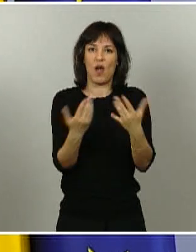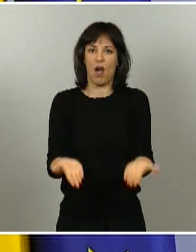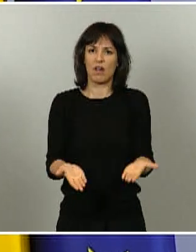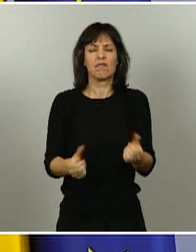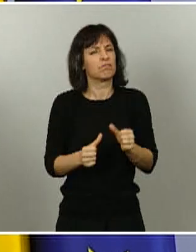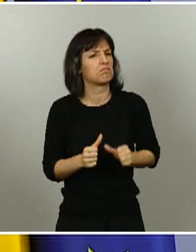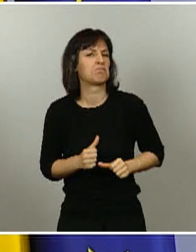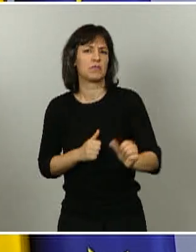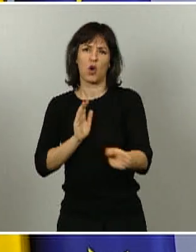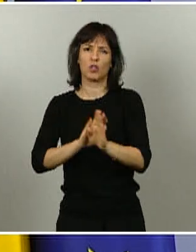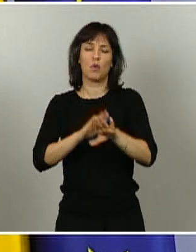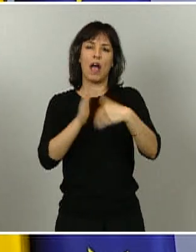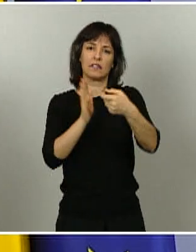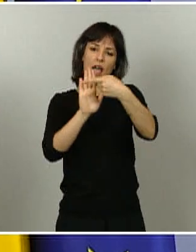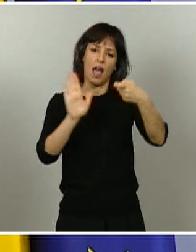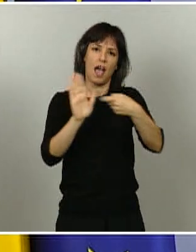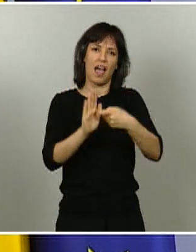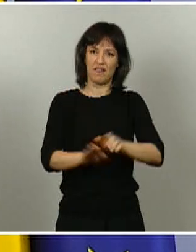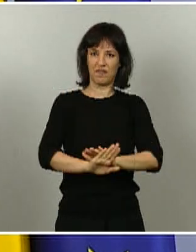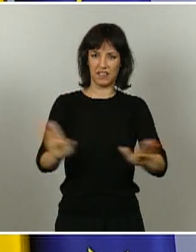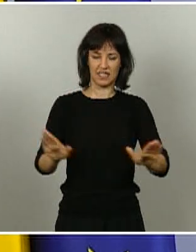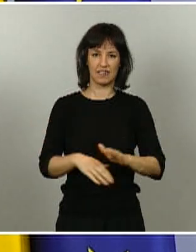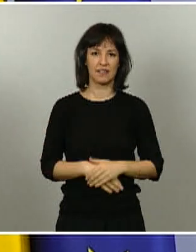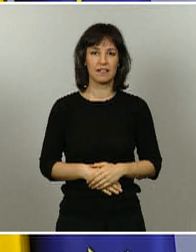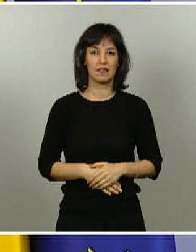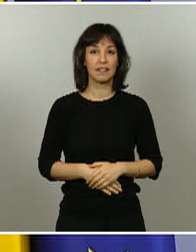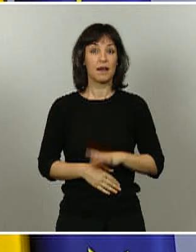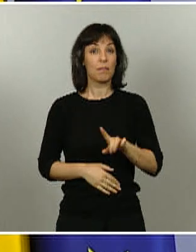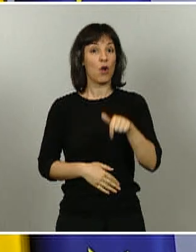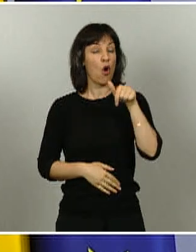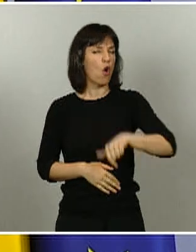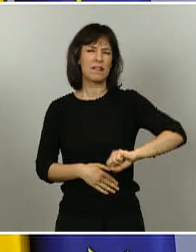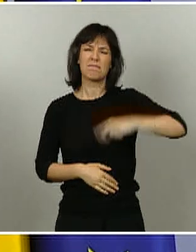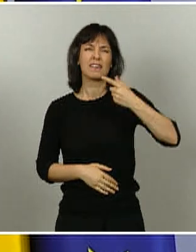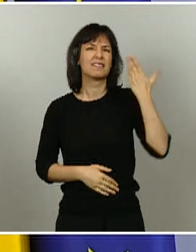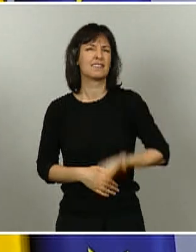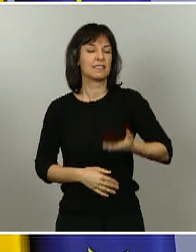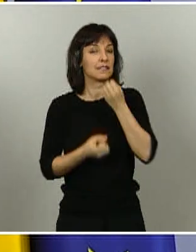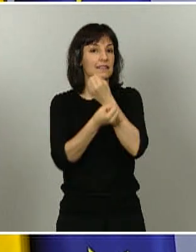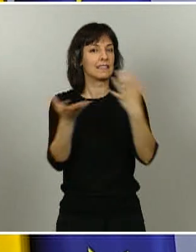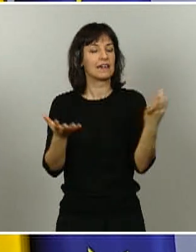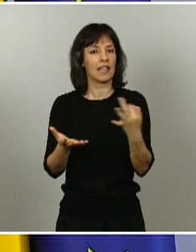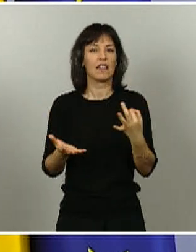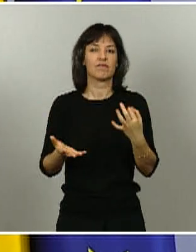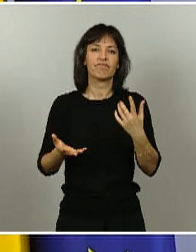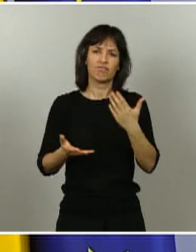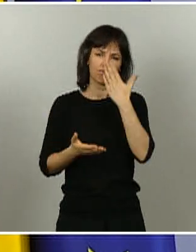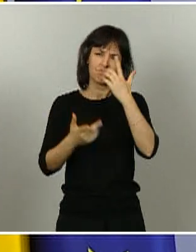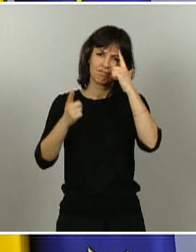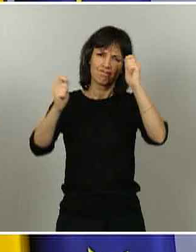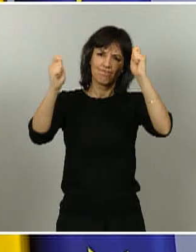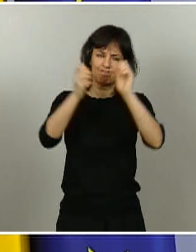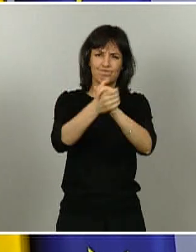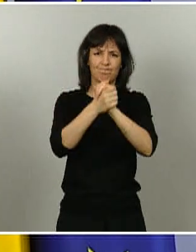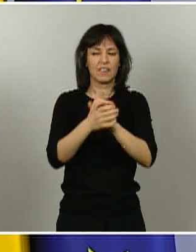de desescalada. Pero el mensaje que hoy tiene que estar por encima de todo es la felicitación sincera a todas las comunidades autónomas,